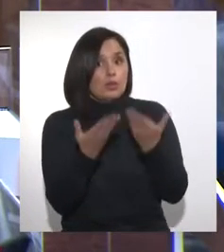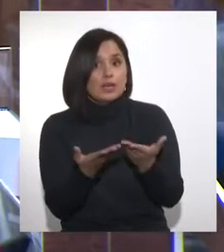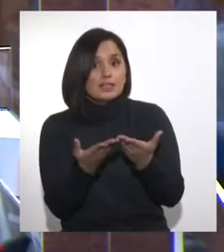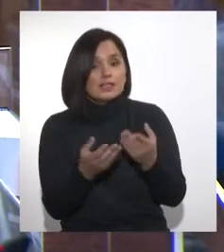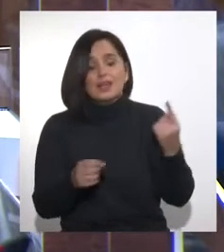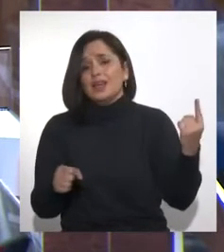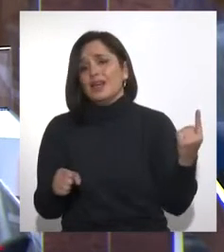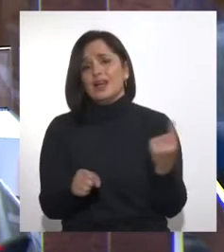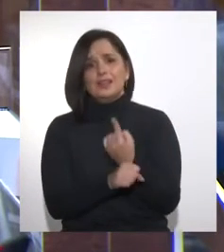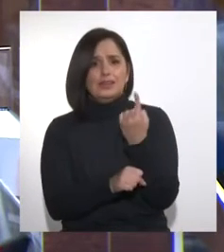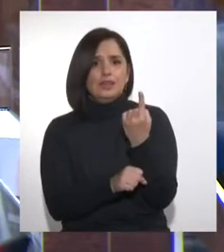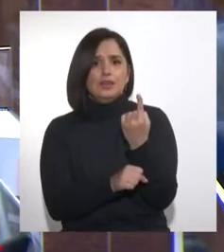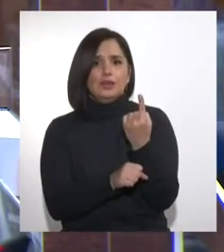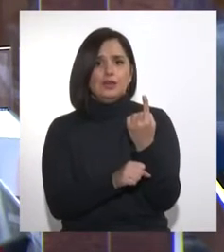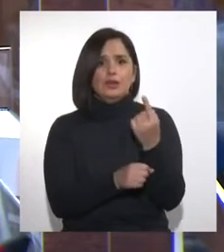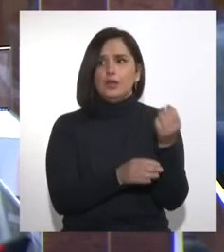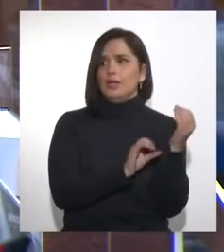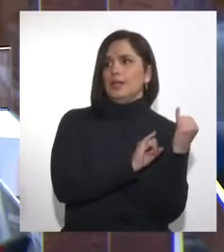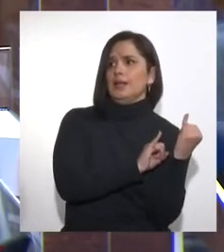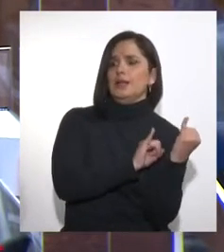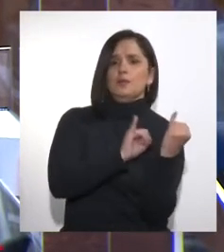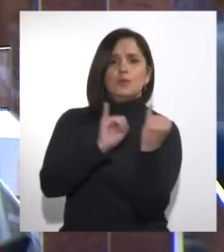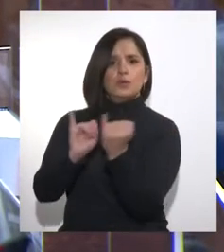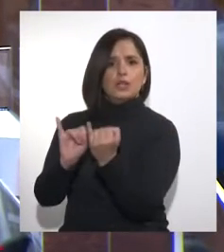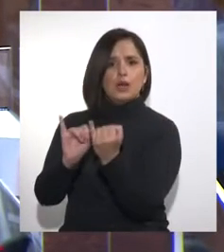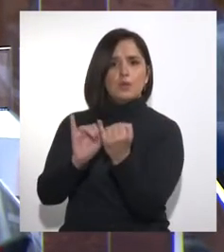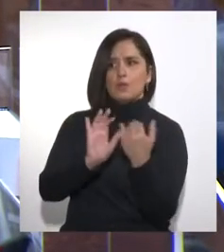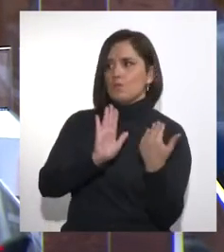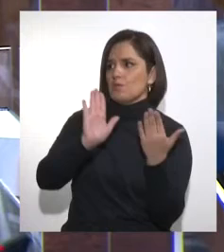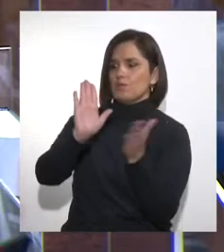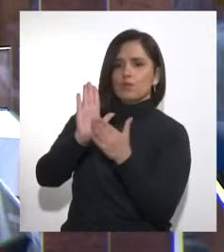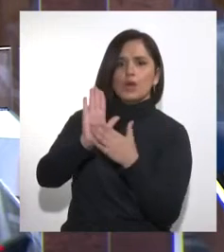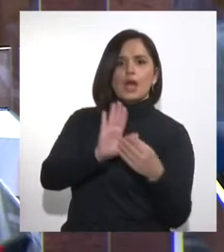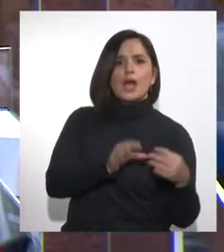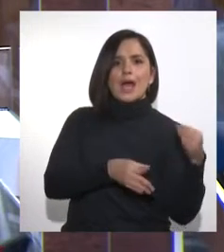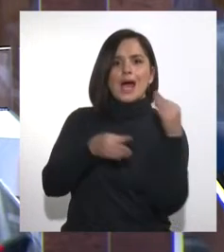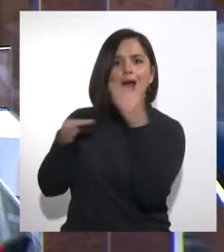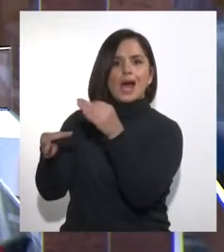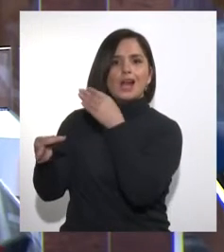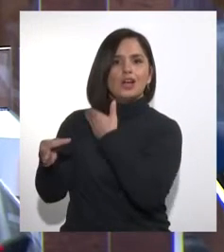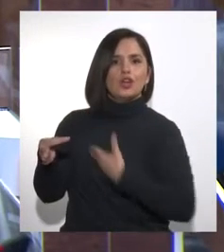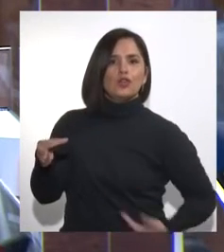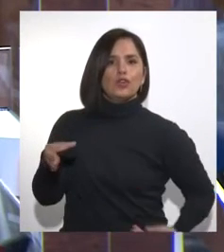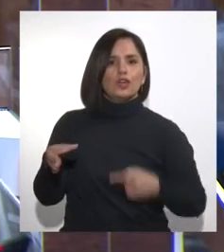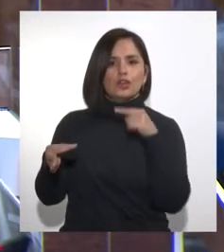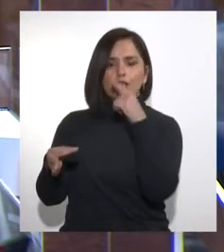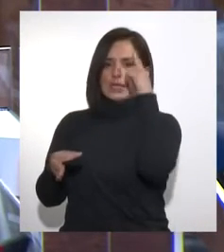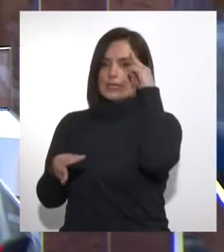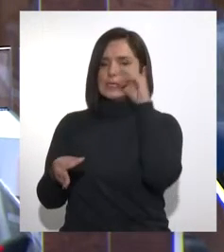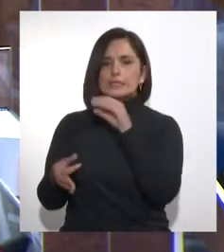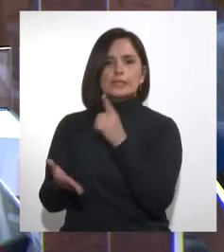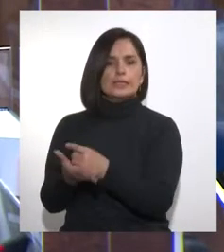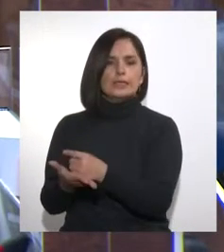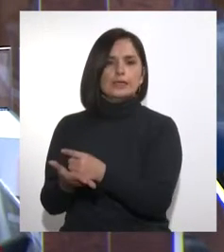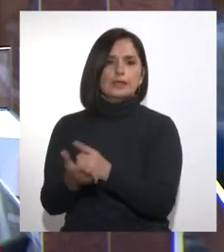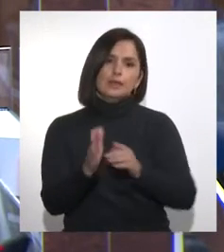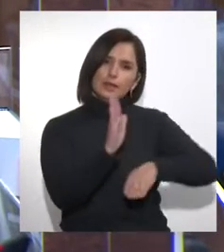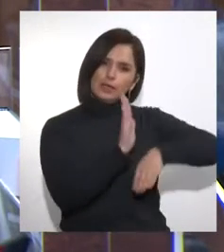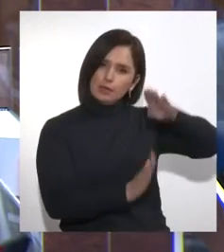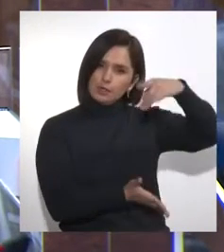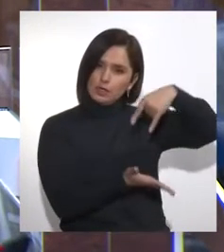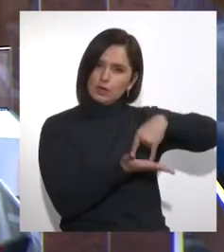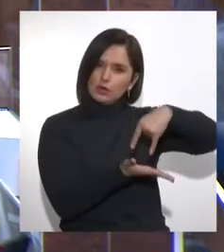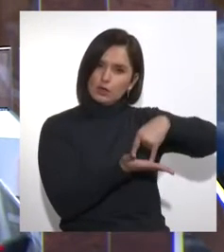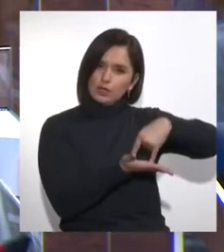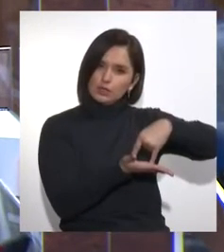a ponerle al gobierno en sus manos, en su cancha, la decisión política. La mayoría del Congreso, con un